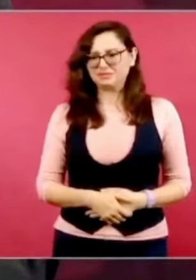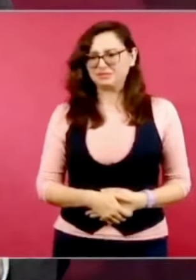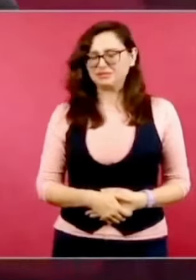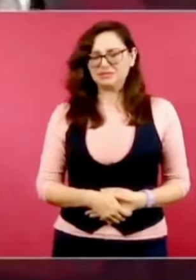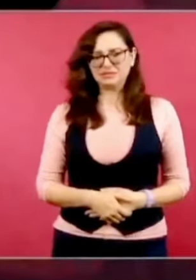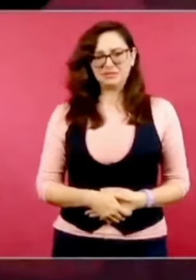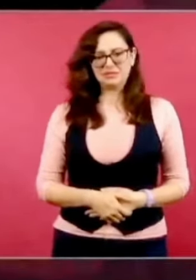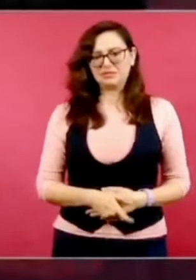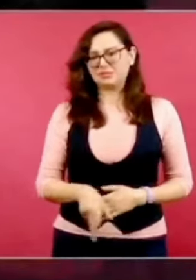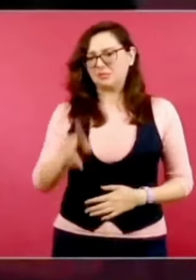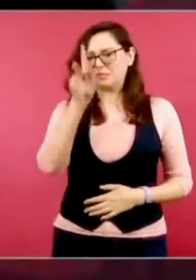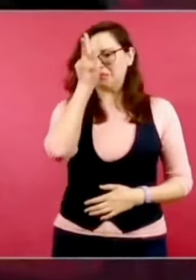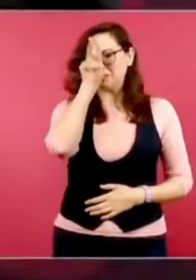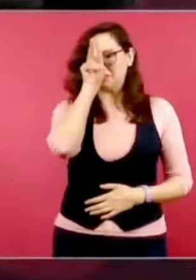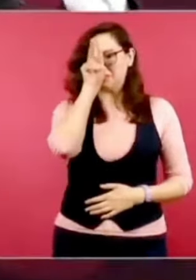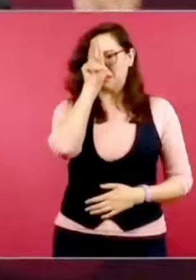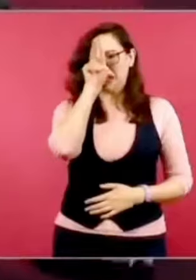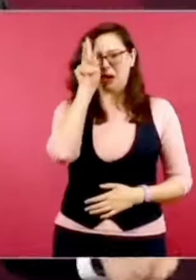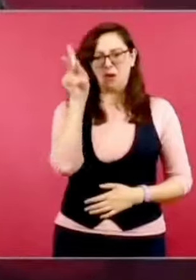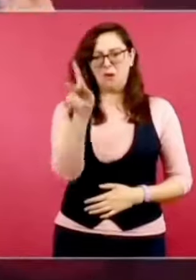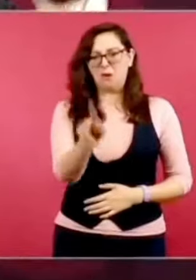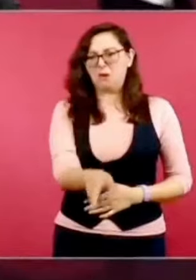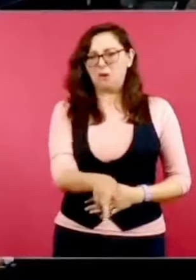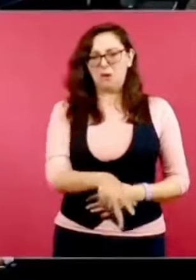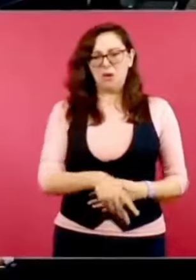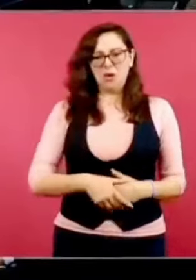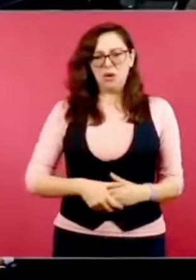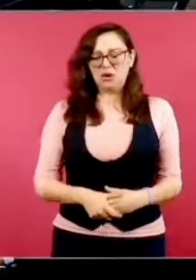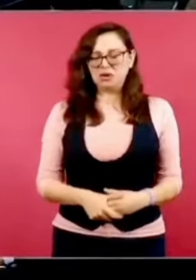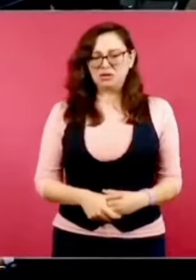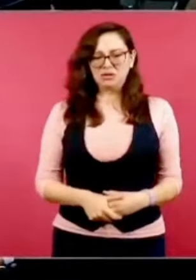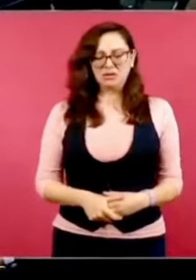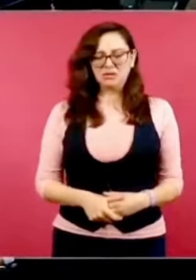Está peor que la alarma,